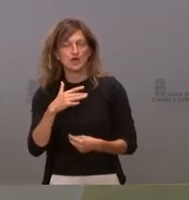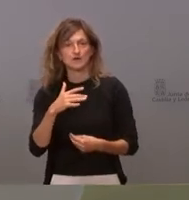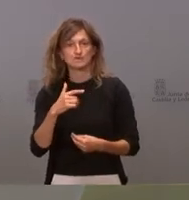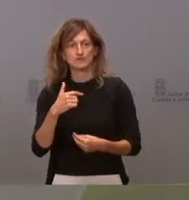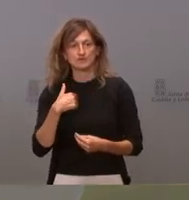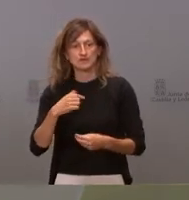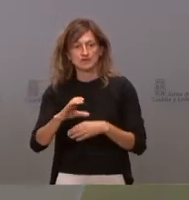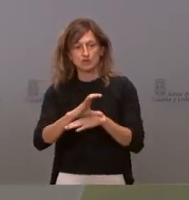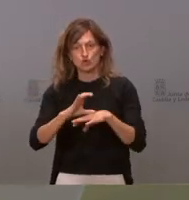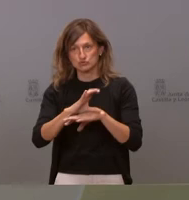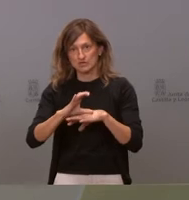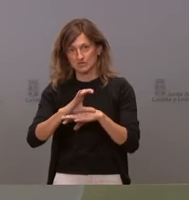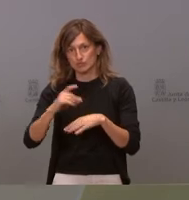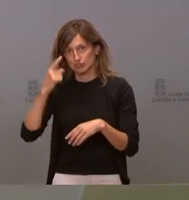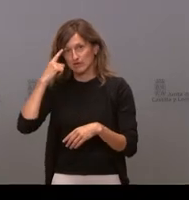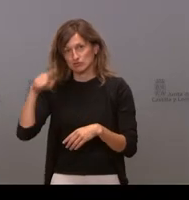Si aquí tenemos un incendio.